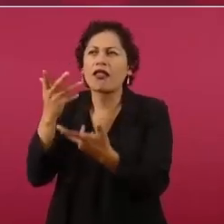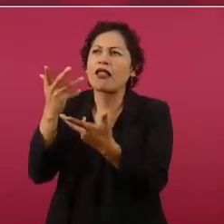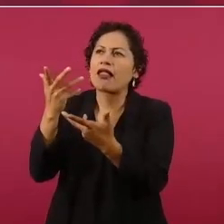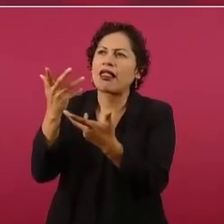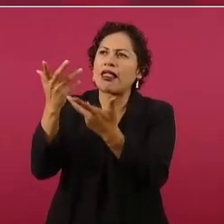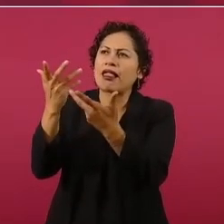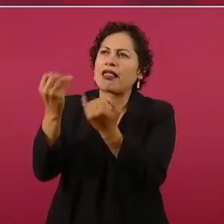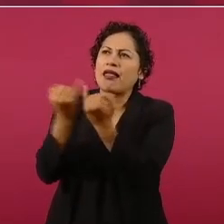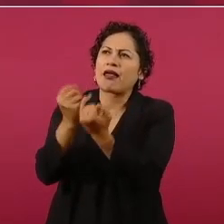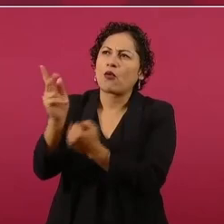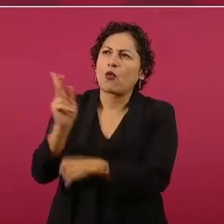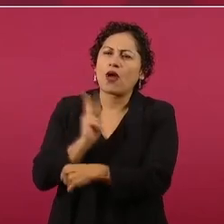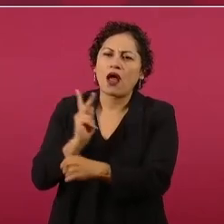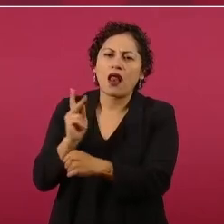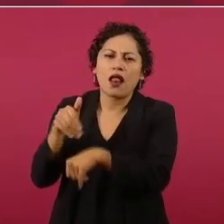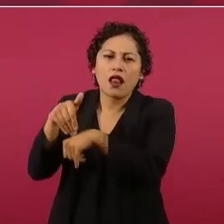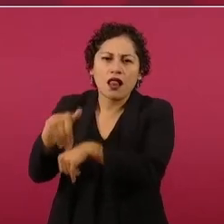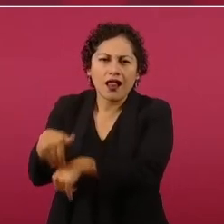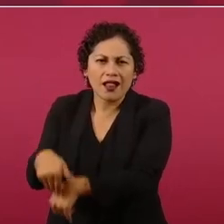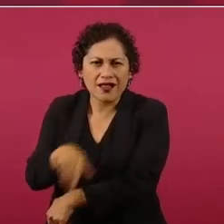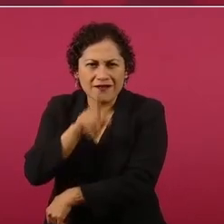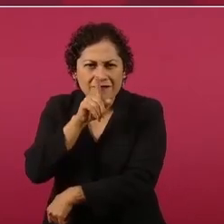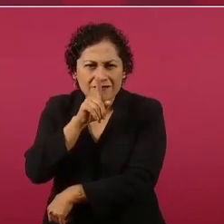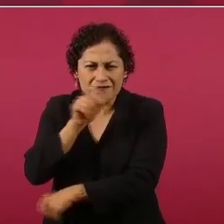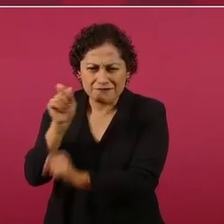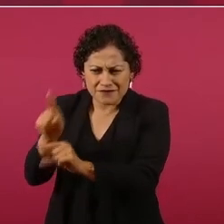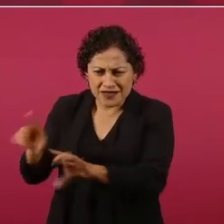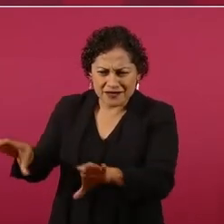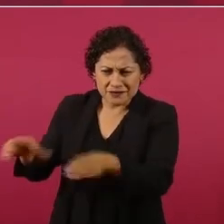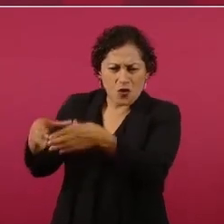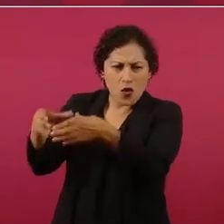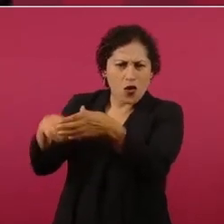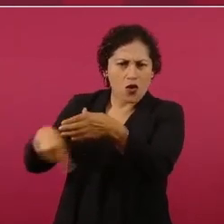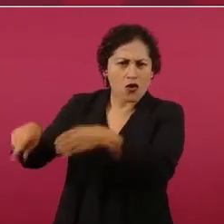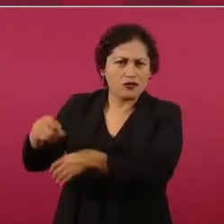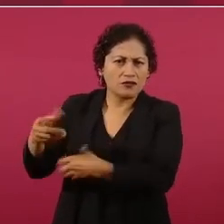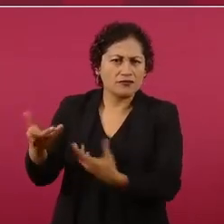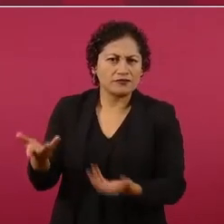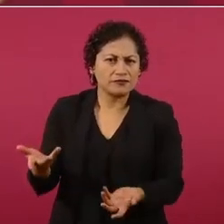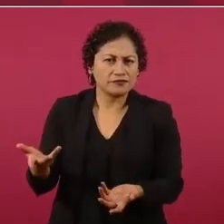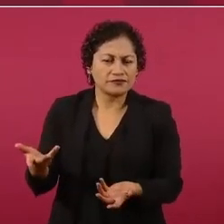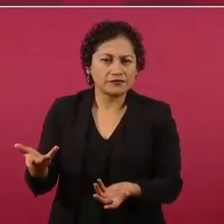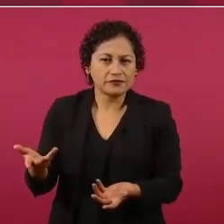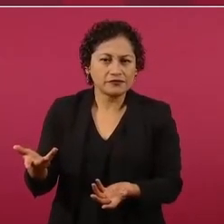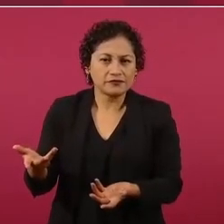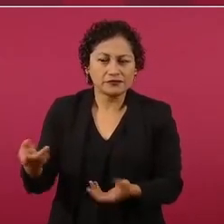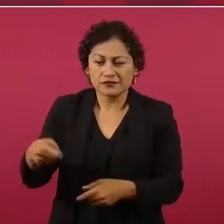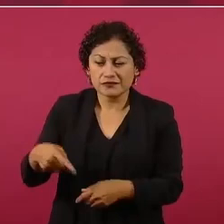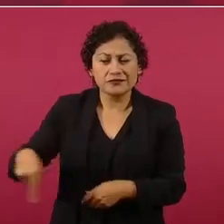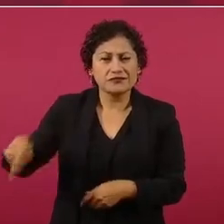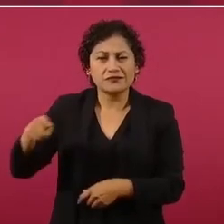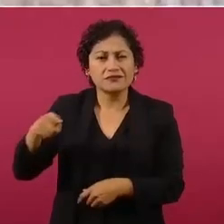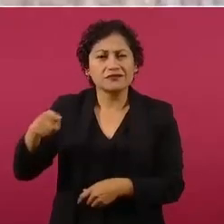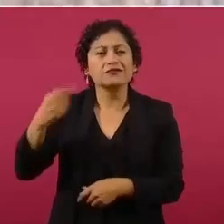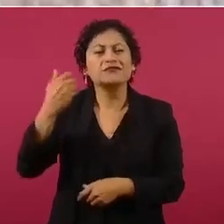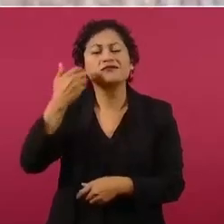que buscan